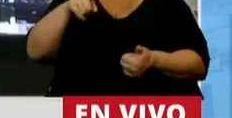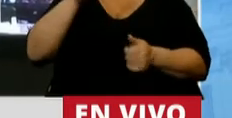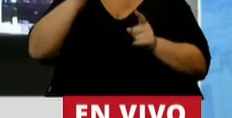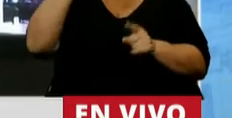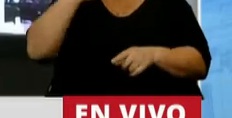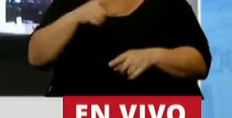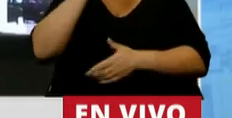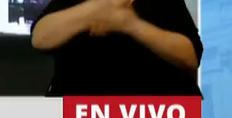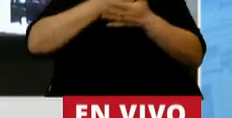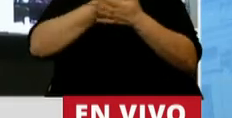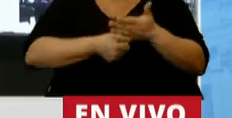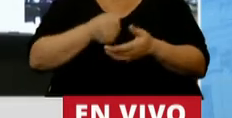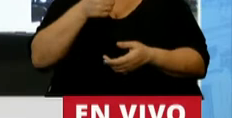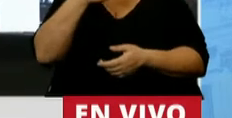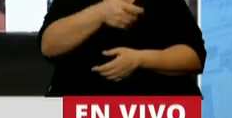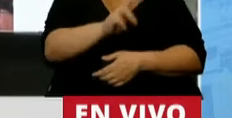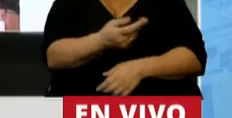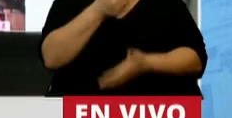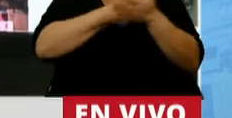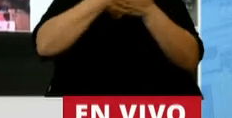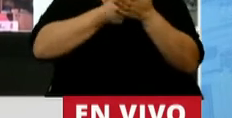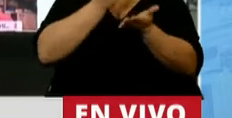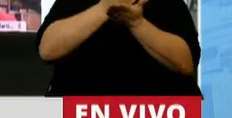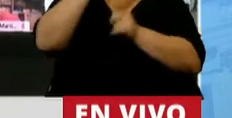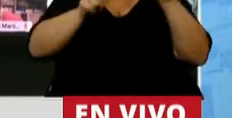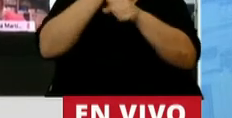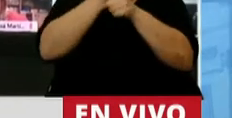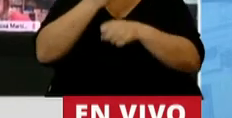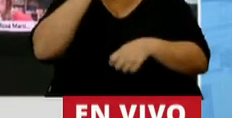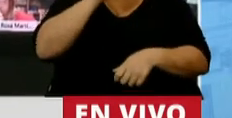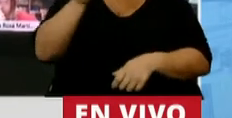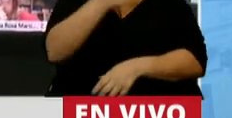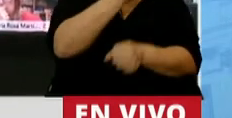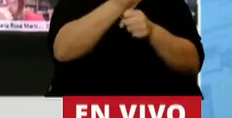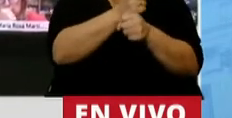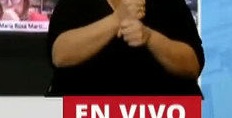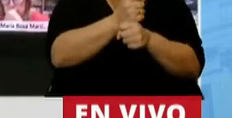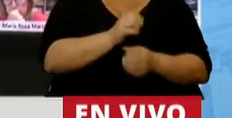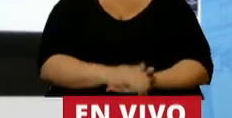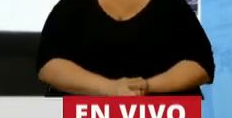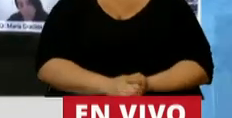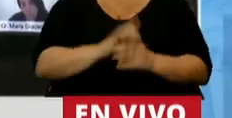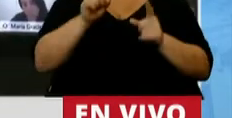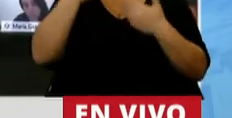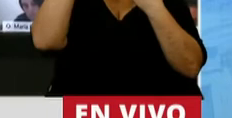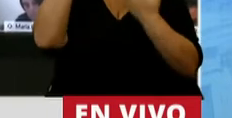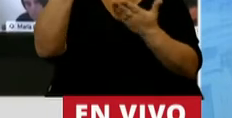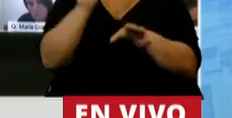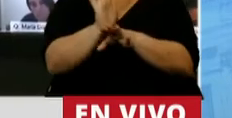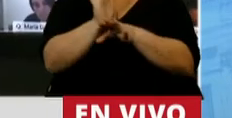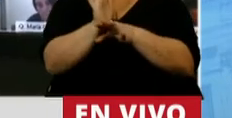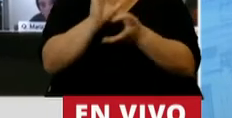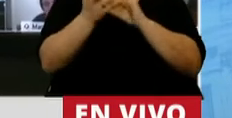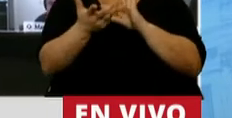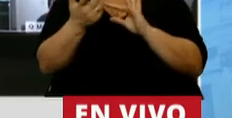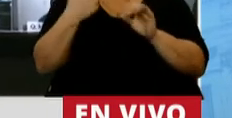Mariano ese día que lo asesinaron. Pelear por los derechos de los trabajadores y las trabajadoras. Y homenajearlo hoy es